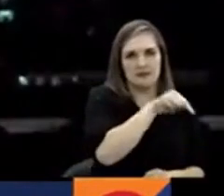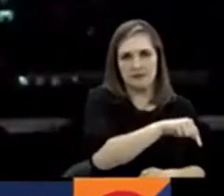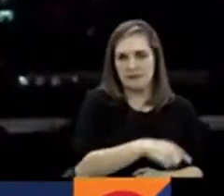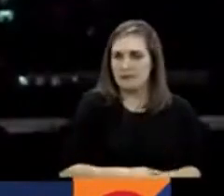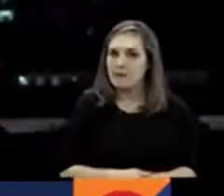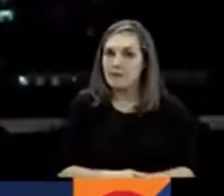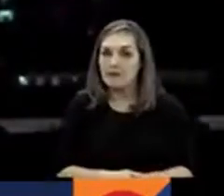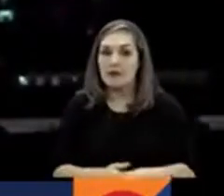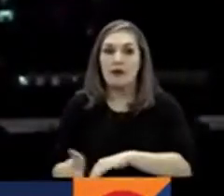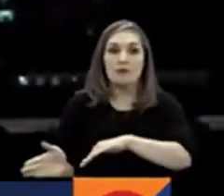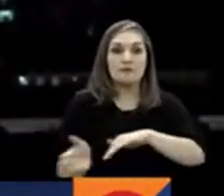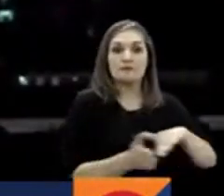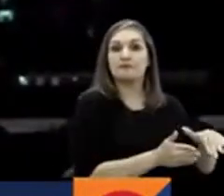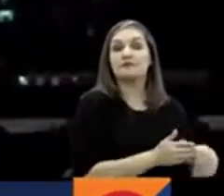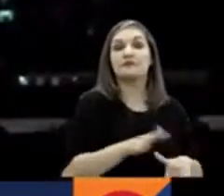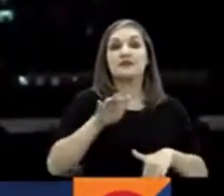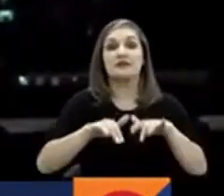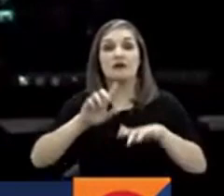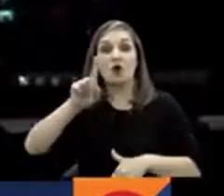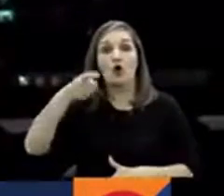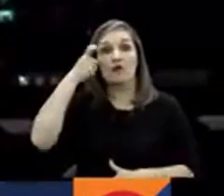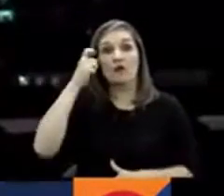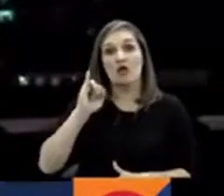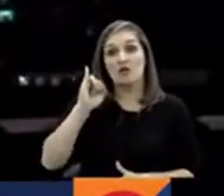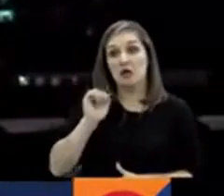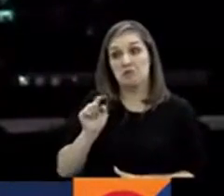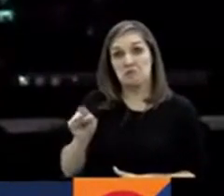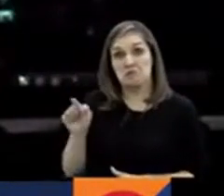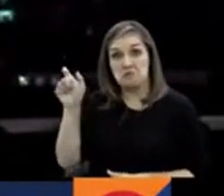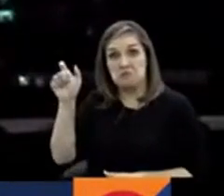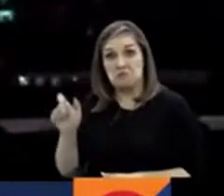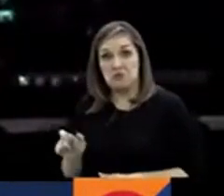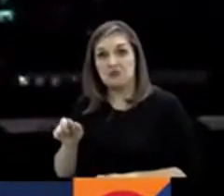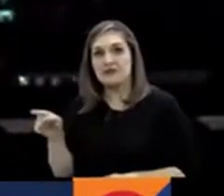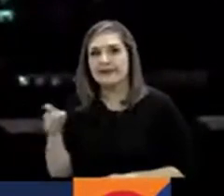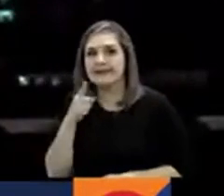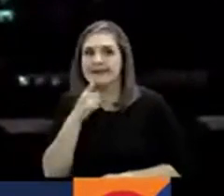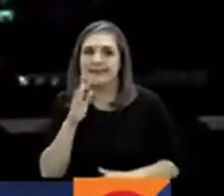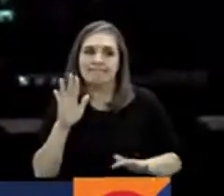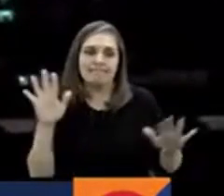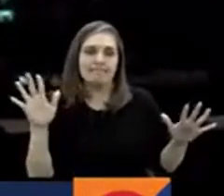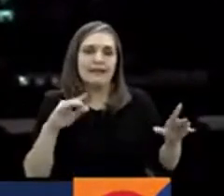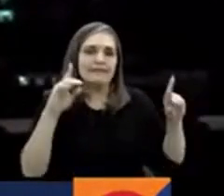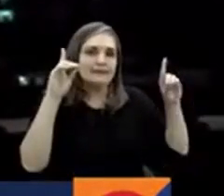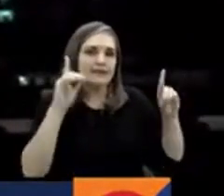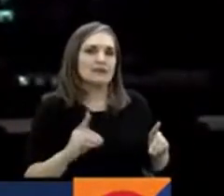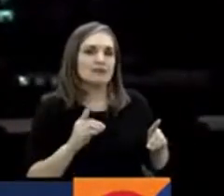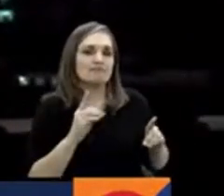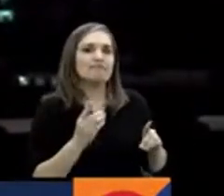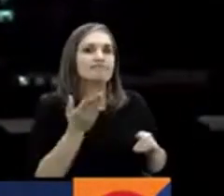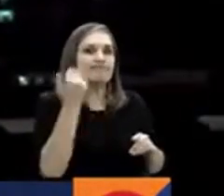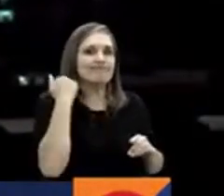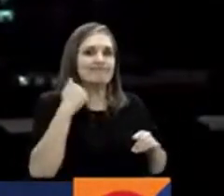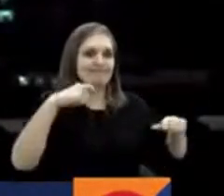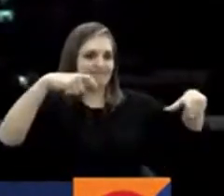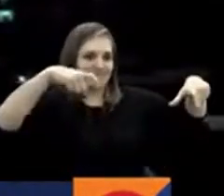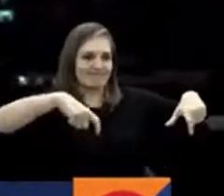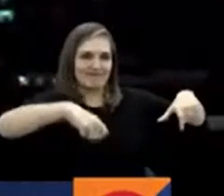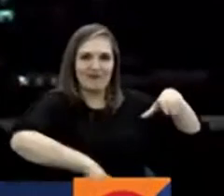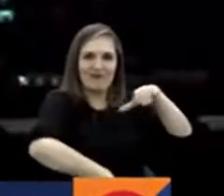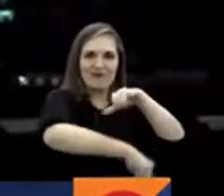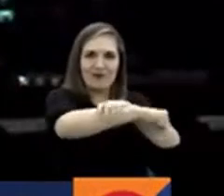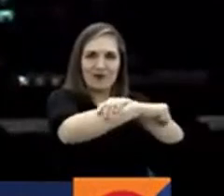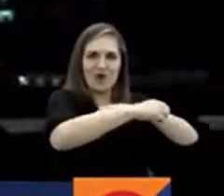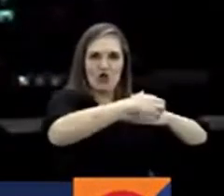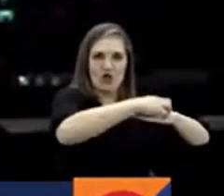Milton Restrepo, el secretario de gobierno de Ibagué, ya anunció cuáles van a ser las sanciones por todo lo ocurrido en la previa del partido ante Deportes Tolima,